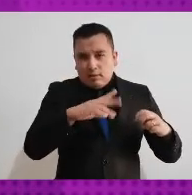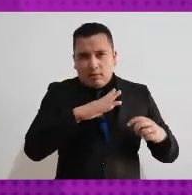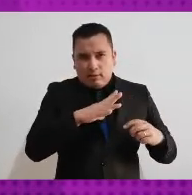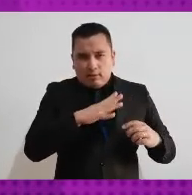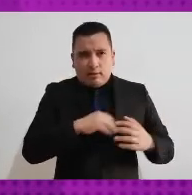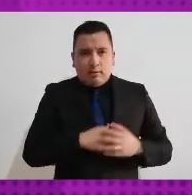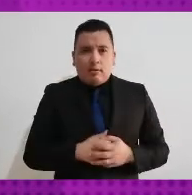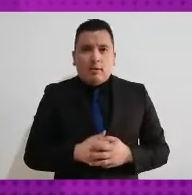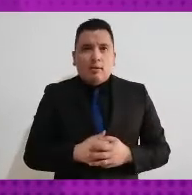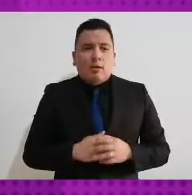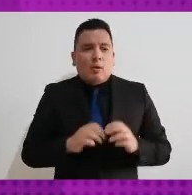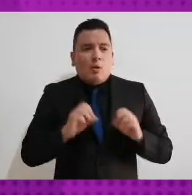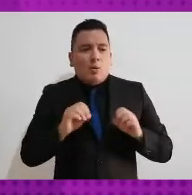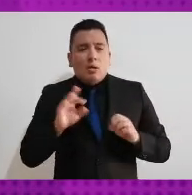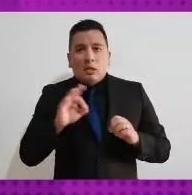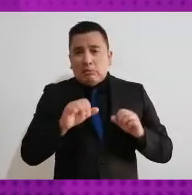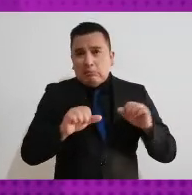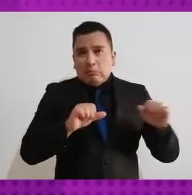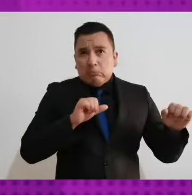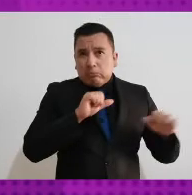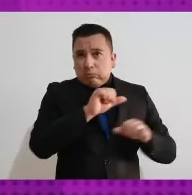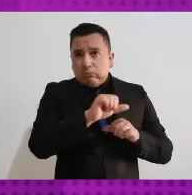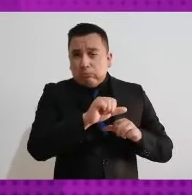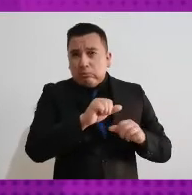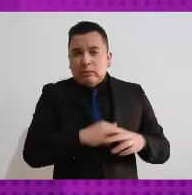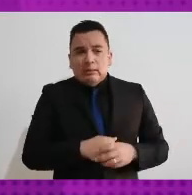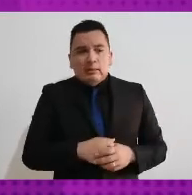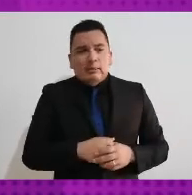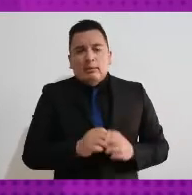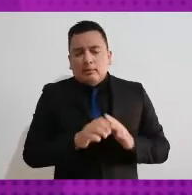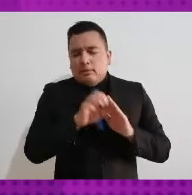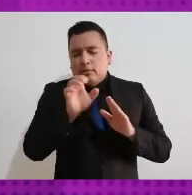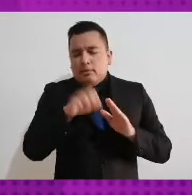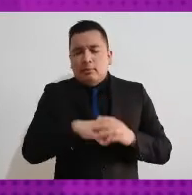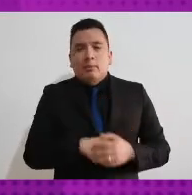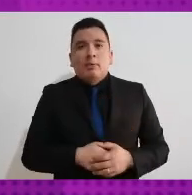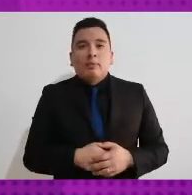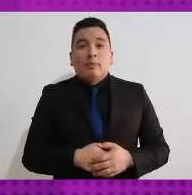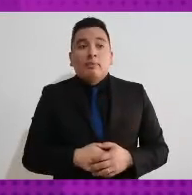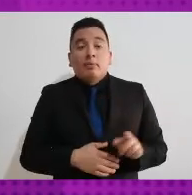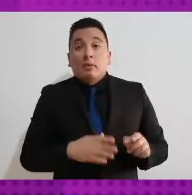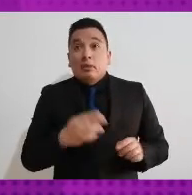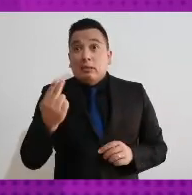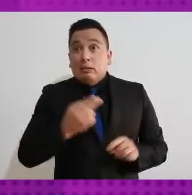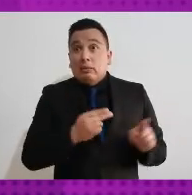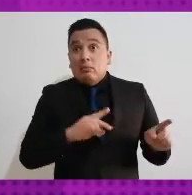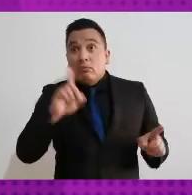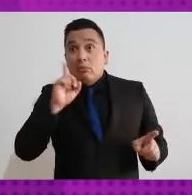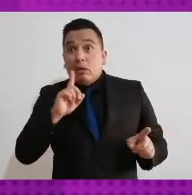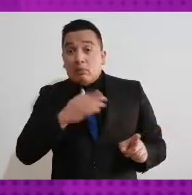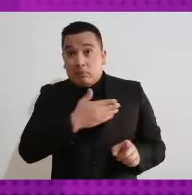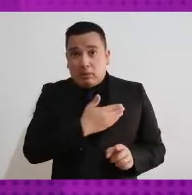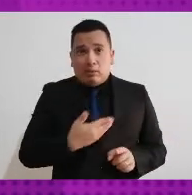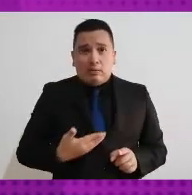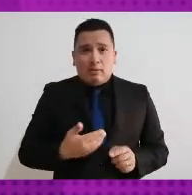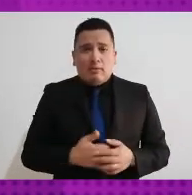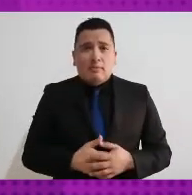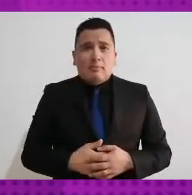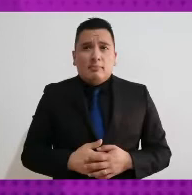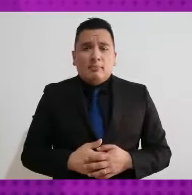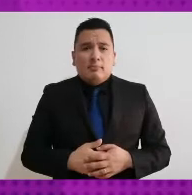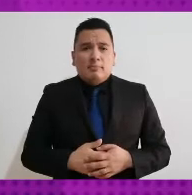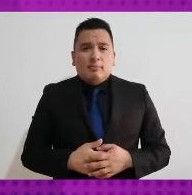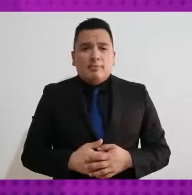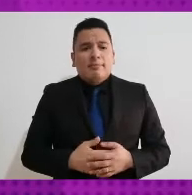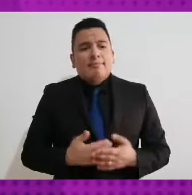o porque por el tema de alternancia dinámica tenemos que designar, por ejemplo, una presidenta y no un